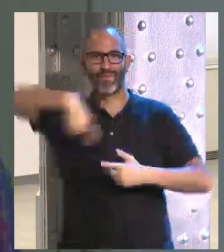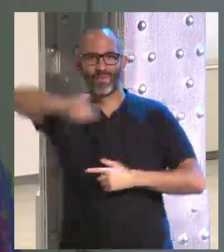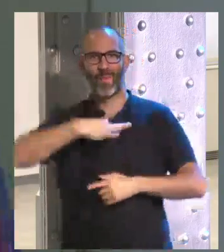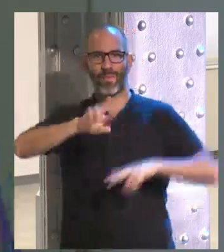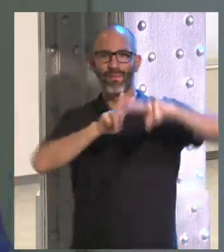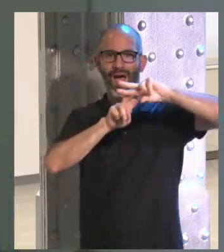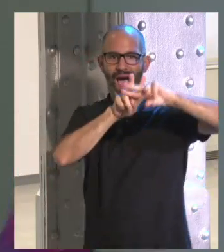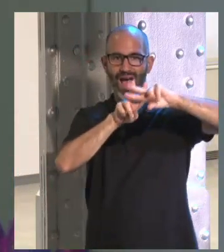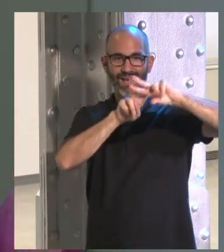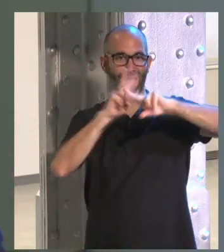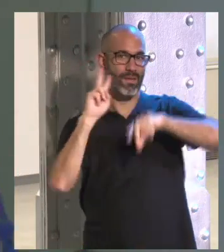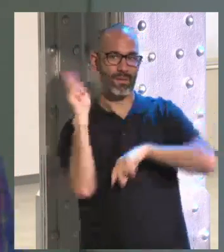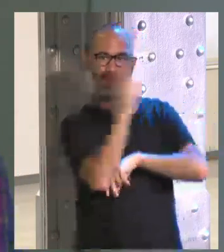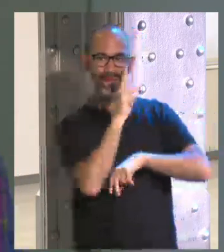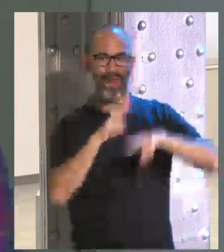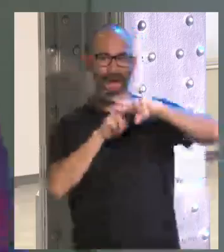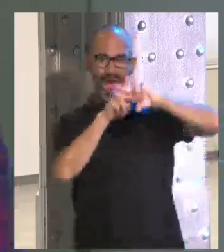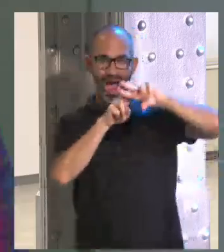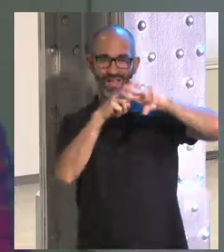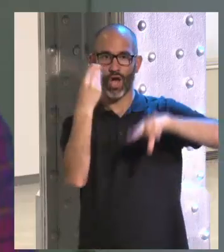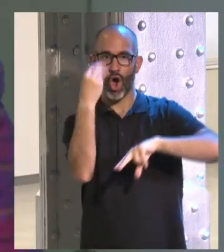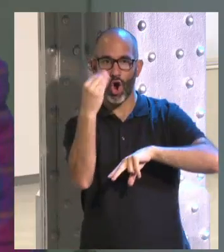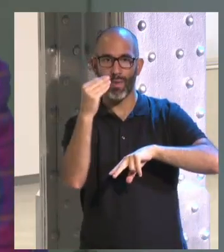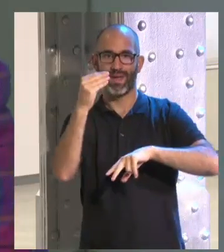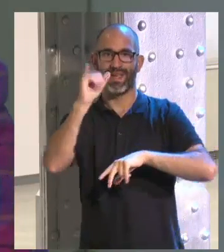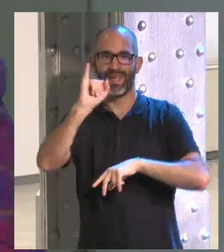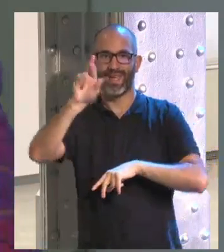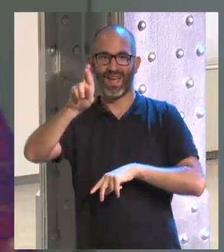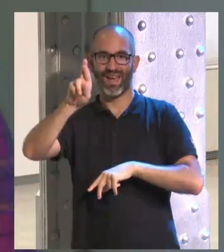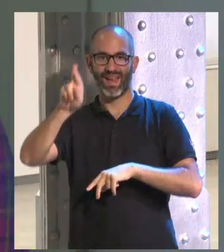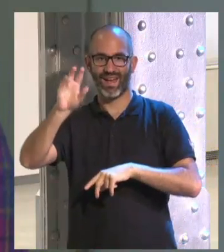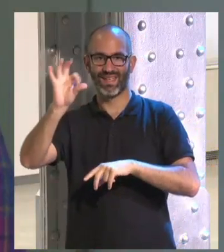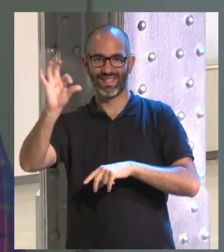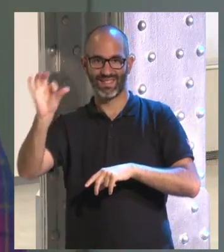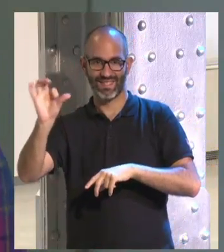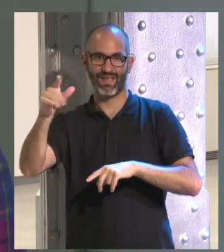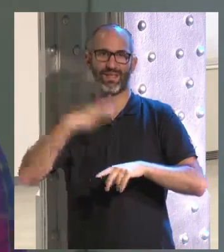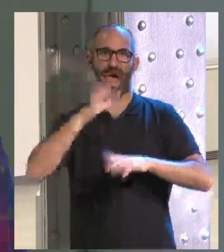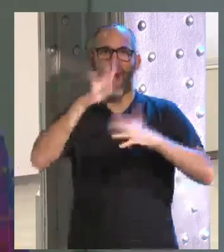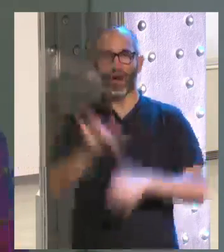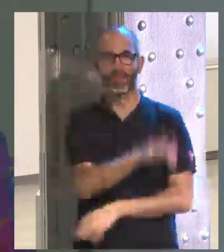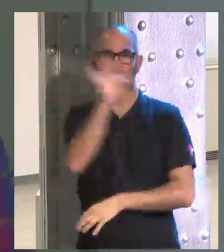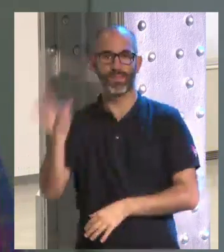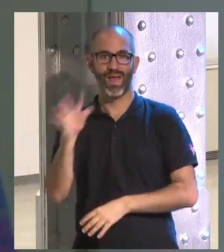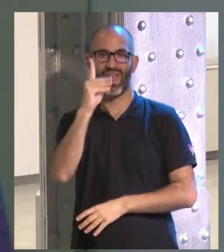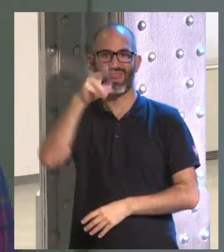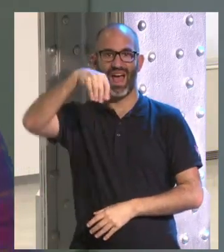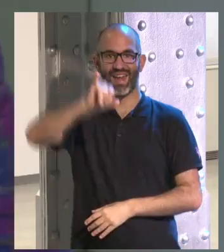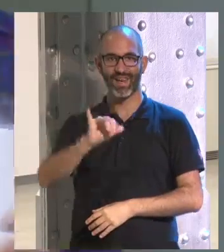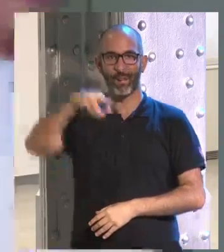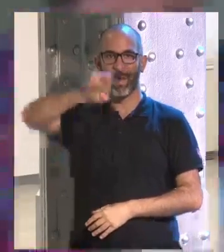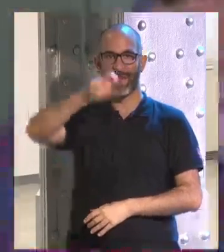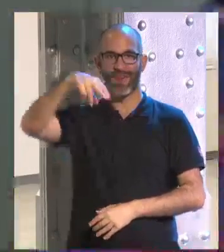de nuestro hashtag, que como estoy diciendo aquí es jóvenesirrss. Y sin más voy a pasar la palabra a Dani Moreno. Muchas gracias.